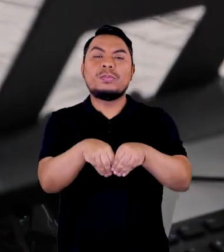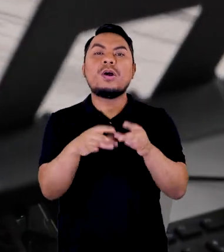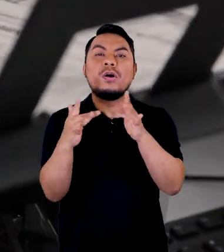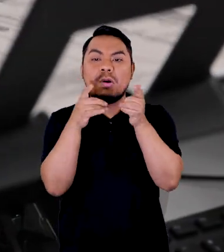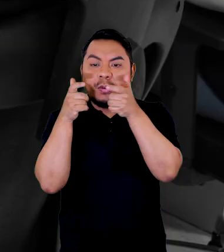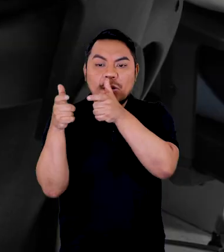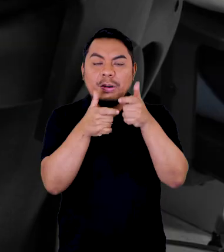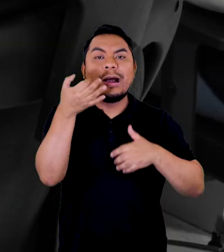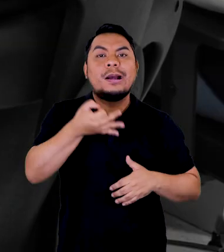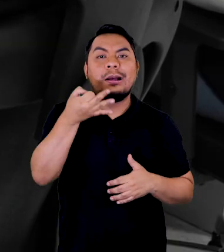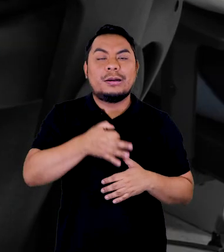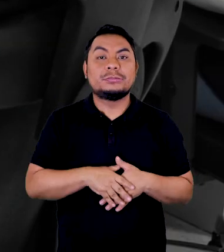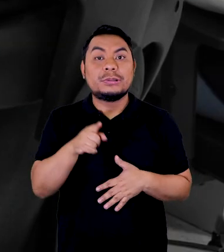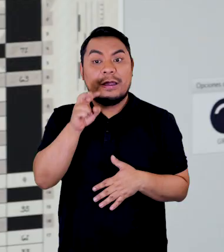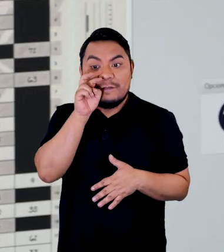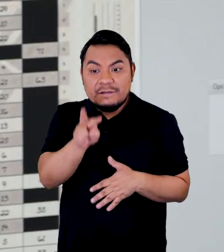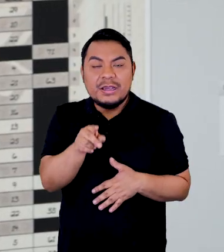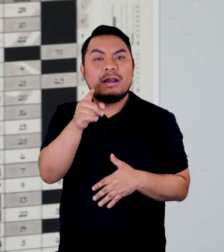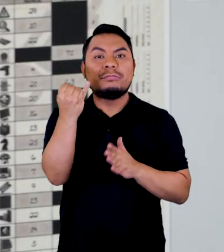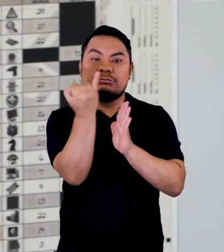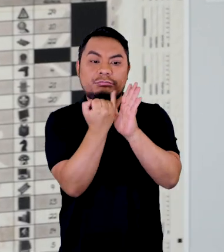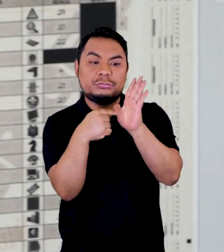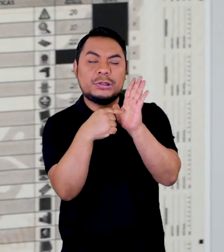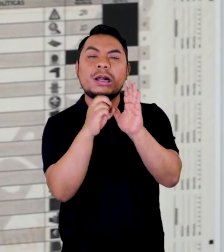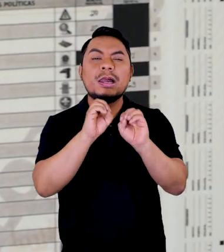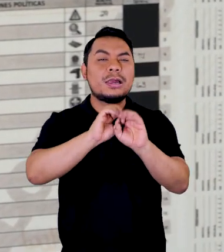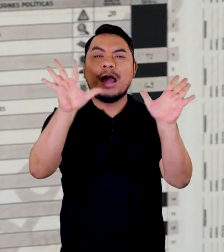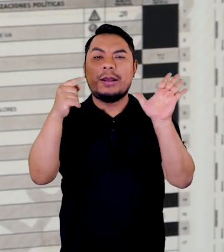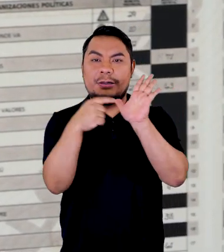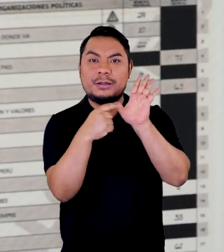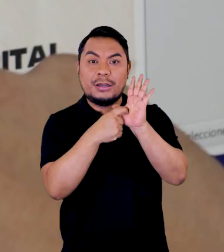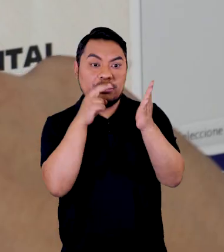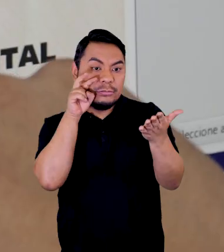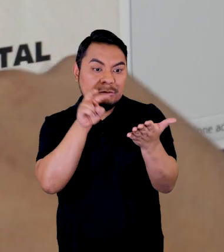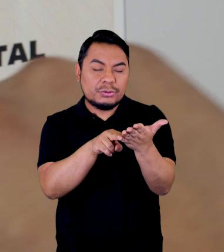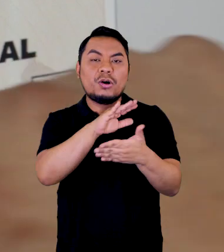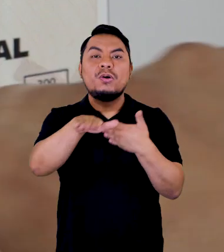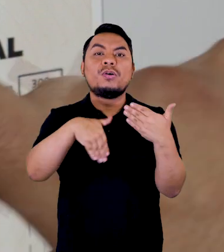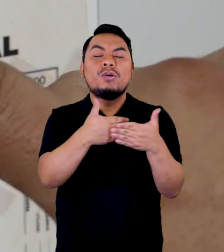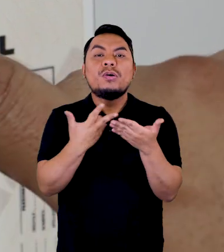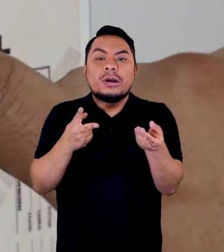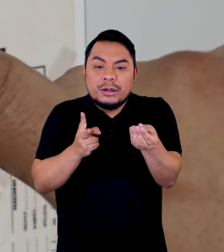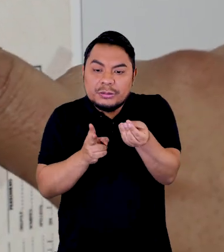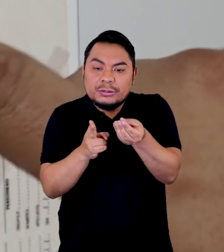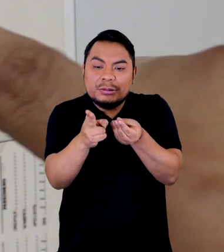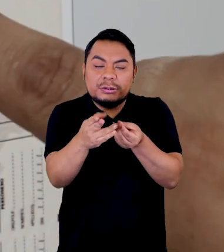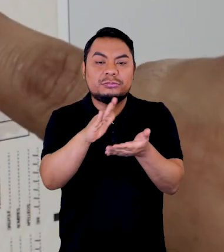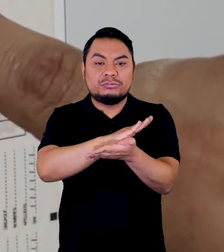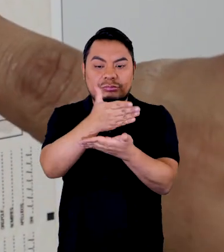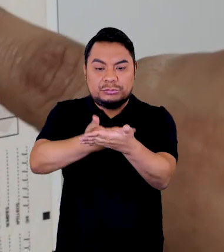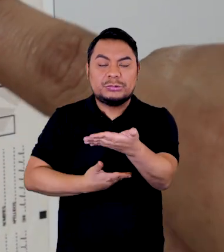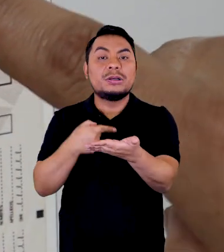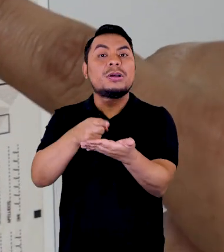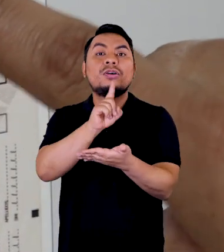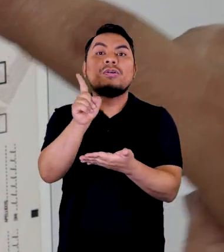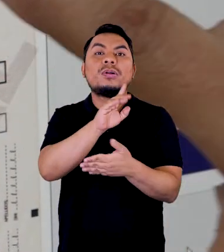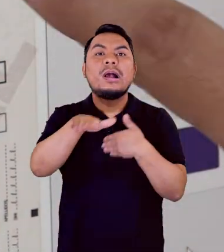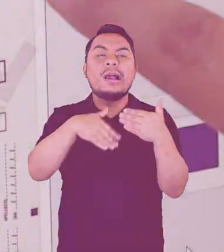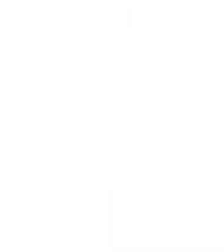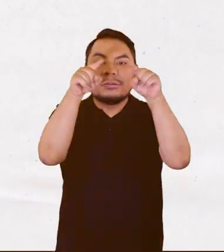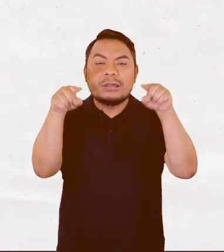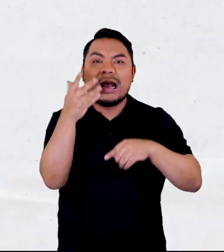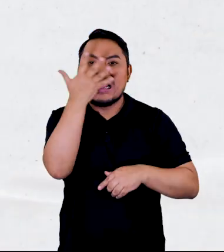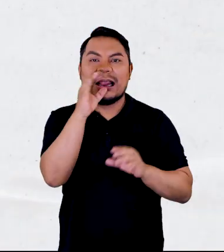control de calidad. Se verifica que la imagen esté nítida, se visualicen los puntos de corte del acta y que no se presenten bordes